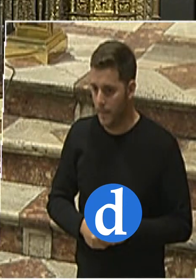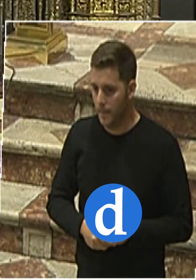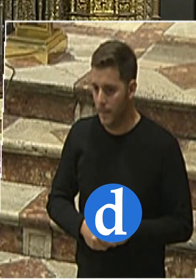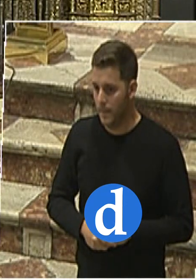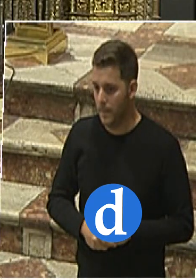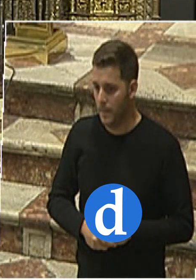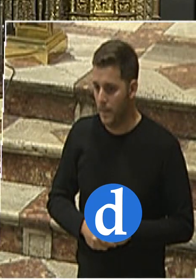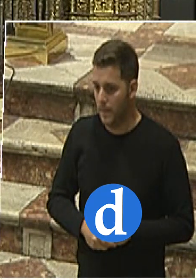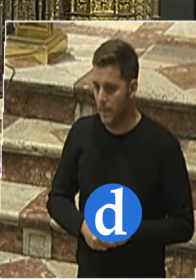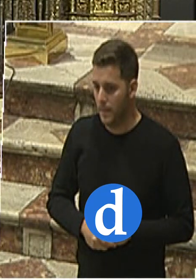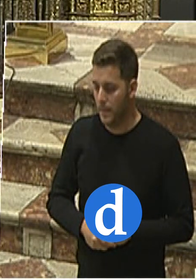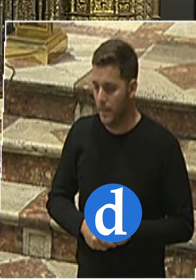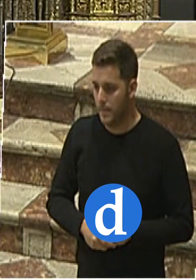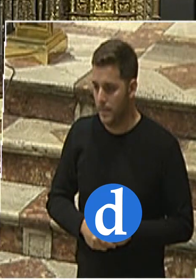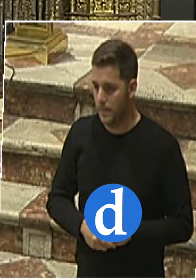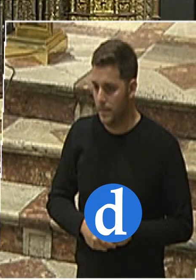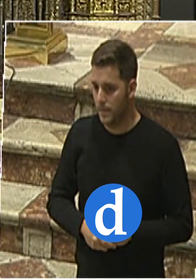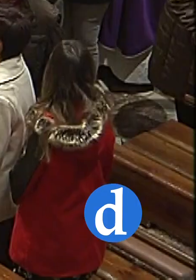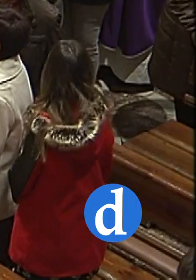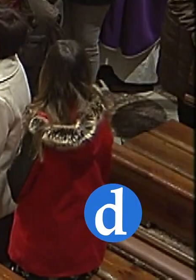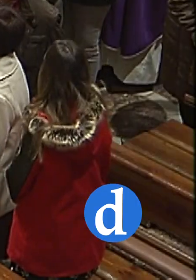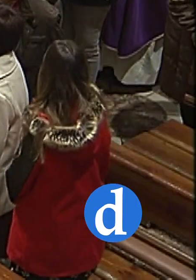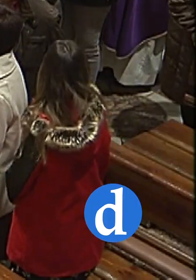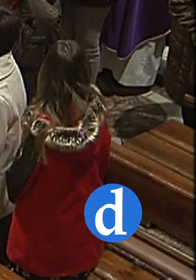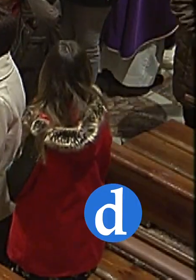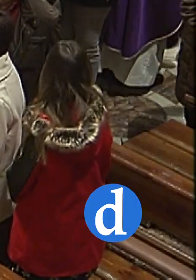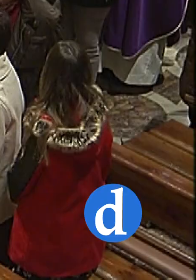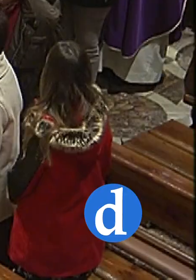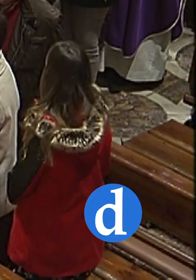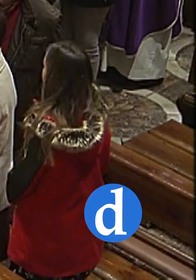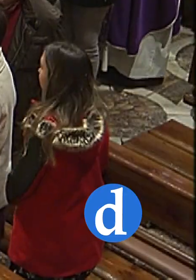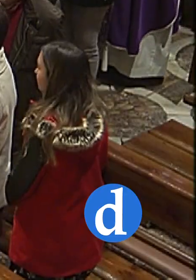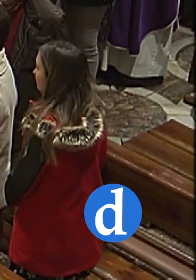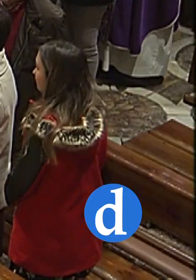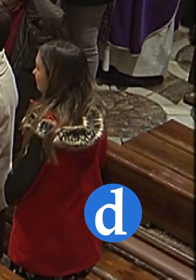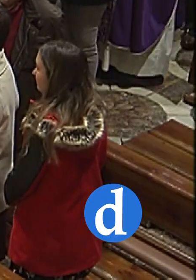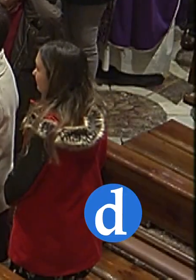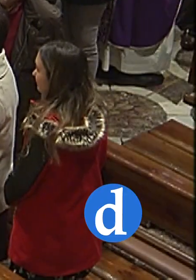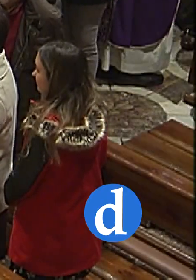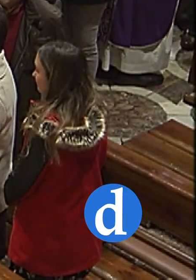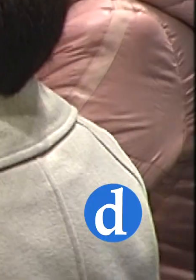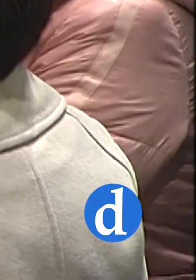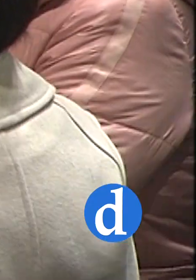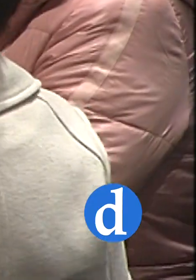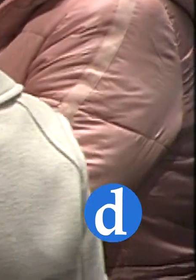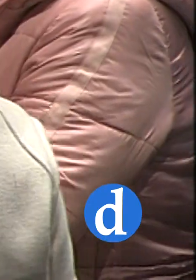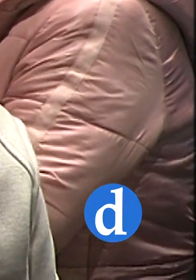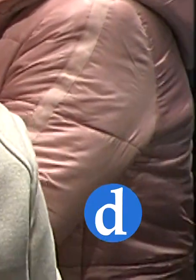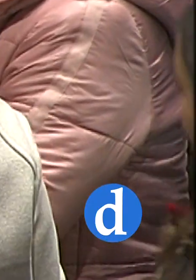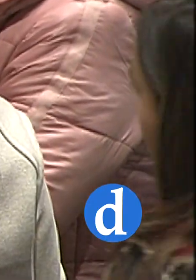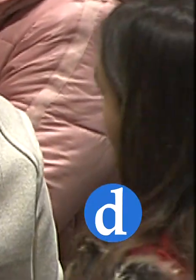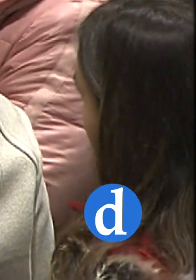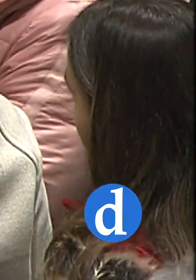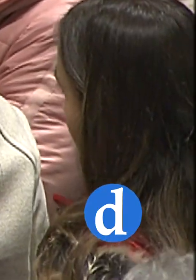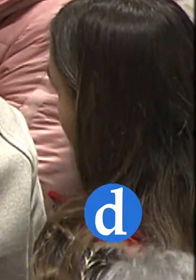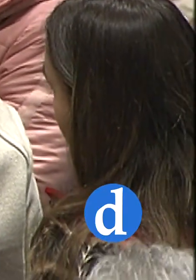Braulio Rodríguez pidió al Señor que nos colme de amor mutuo para fortalecernos interiormente ante las dificultades. Recuerda que su venida